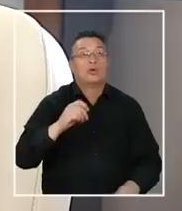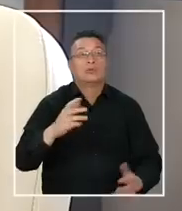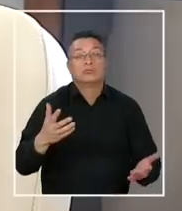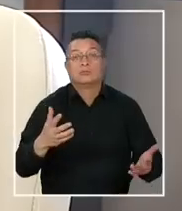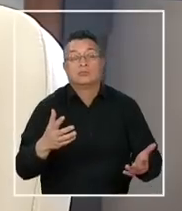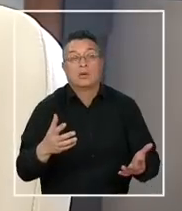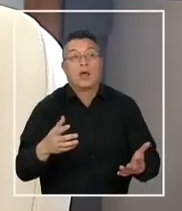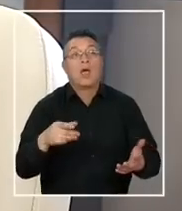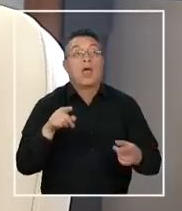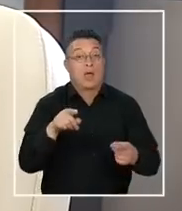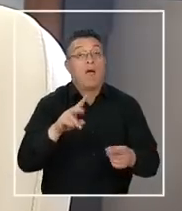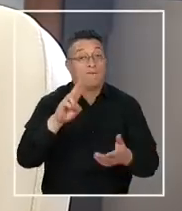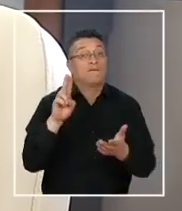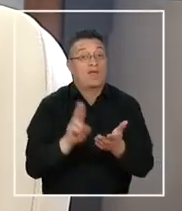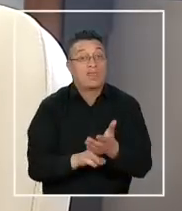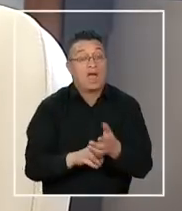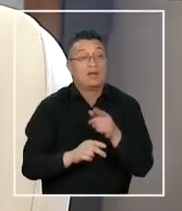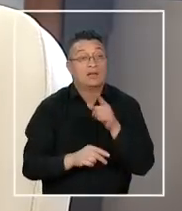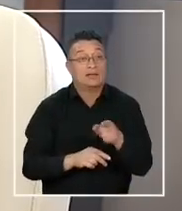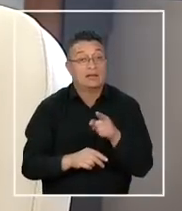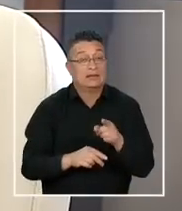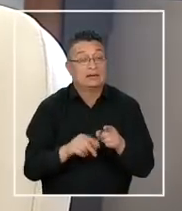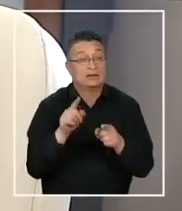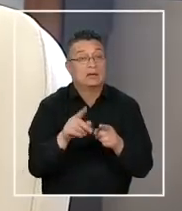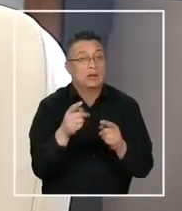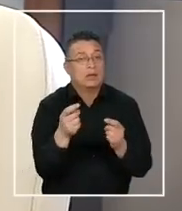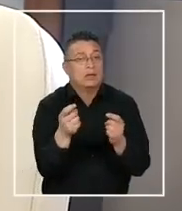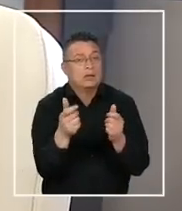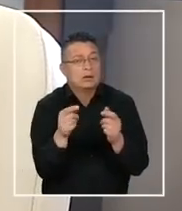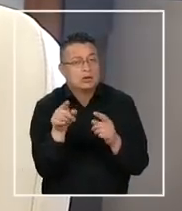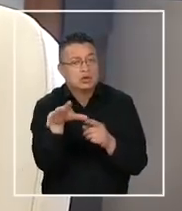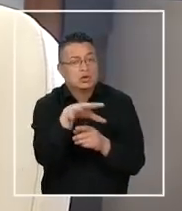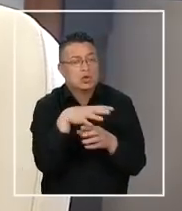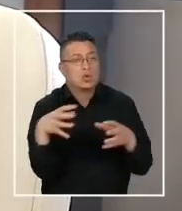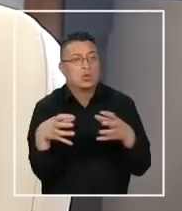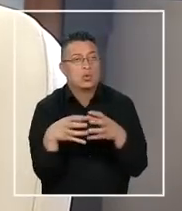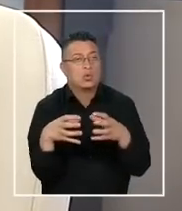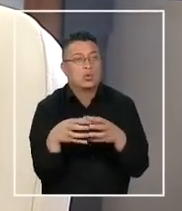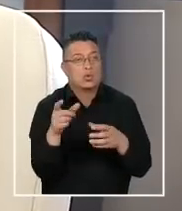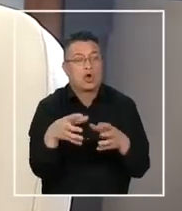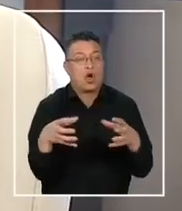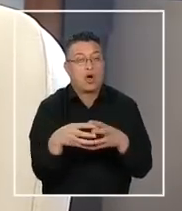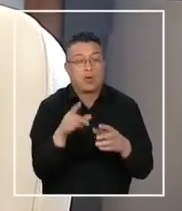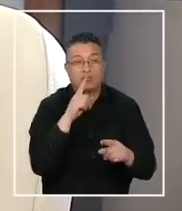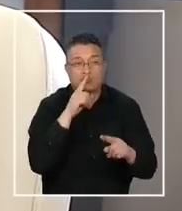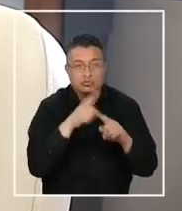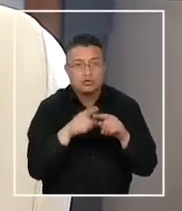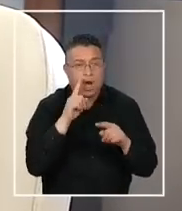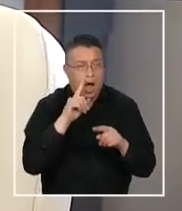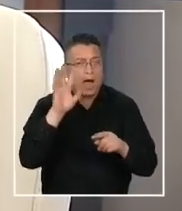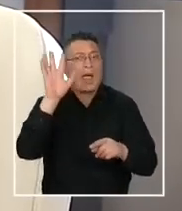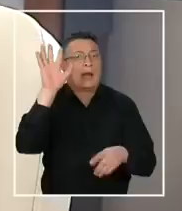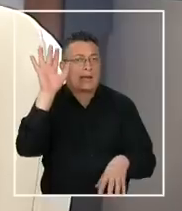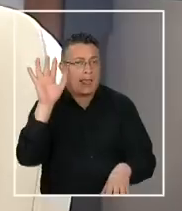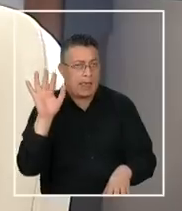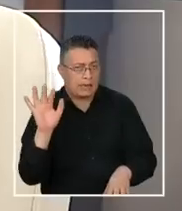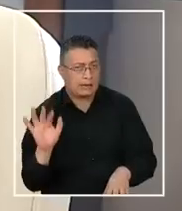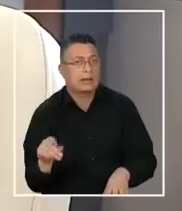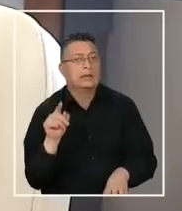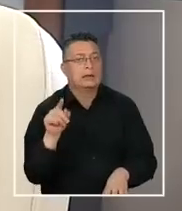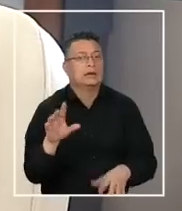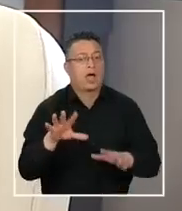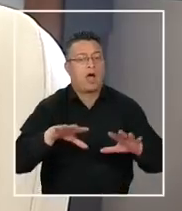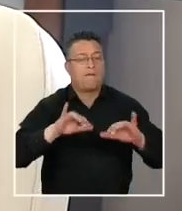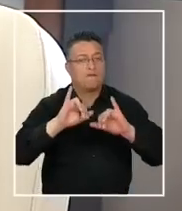dominio. Efectivamente, ronda la organización, el nombre de la organización, algunas características en el